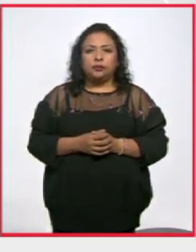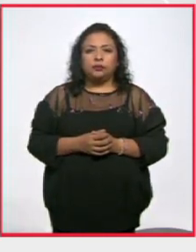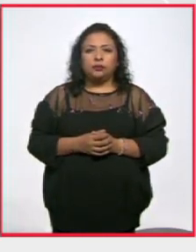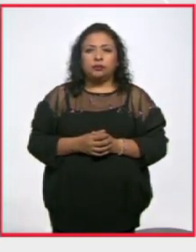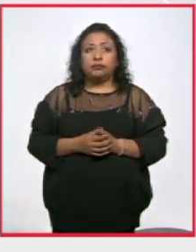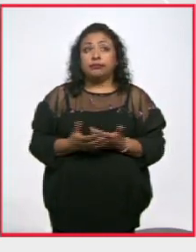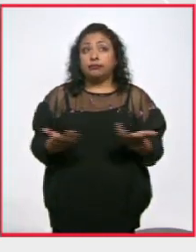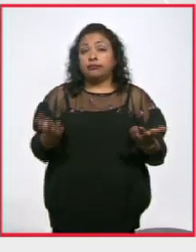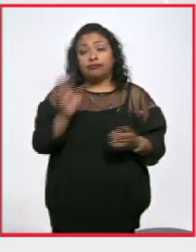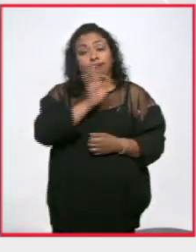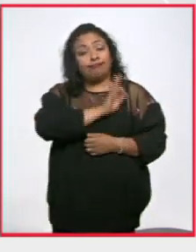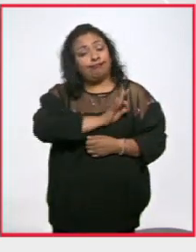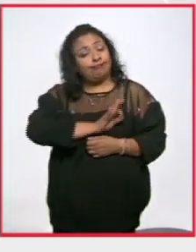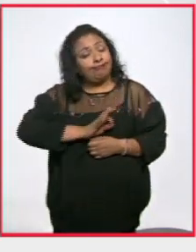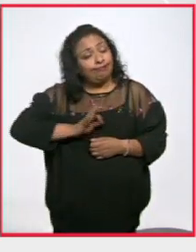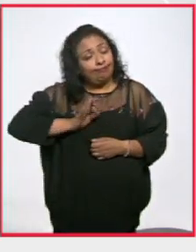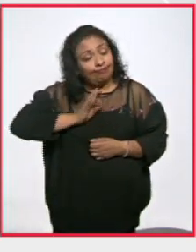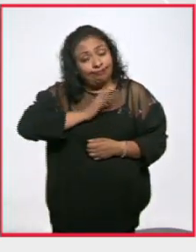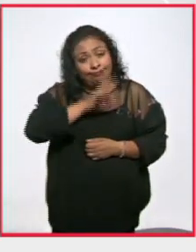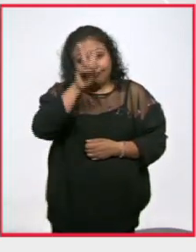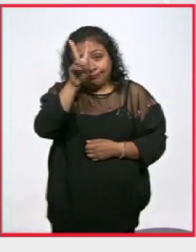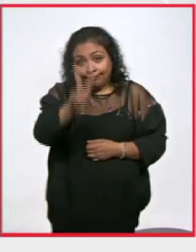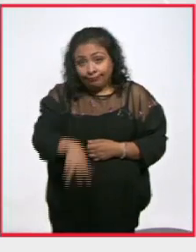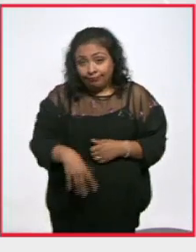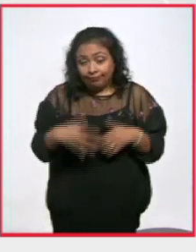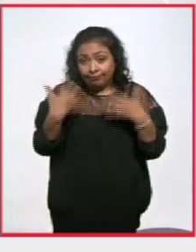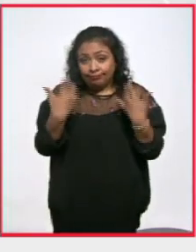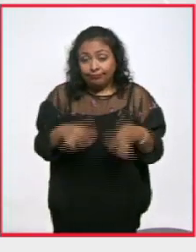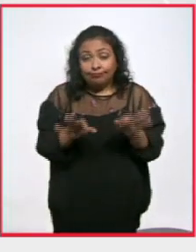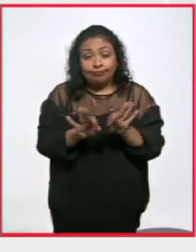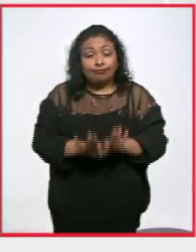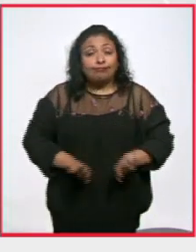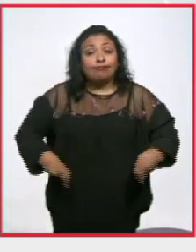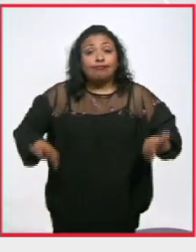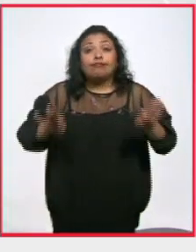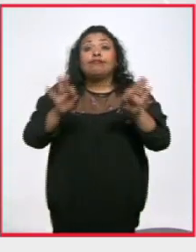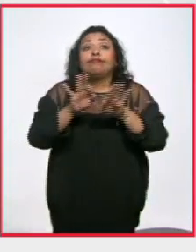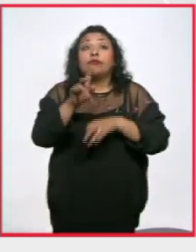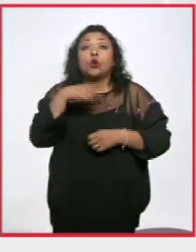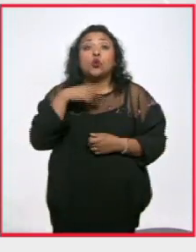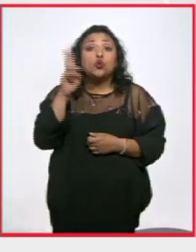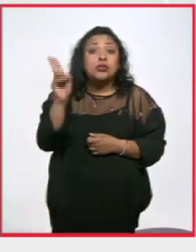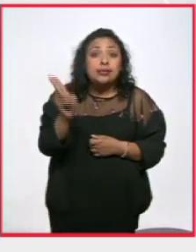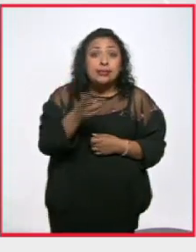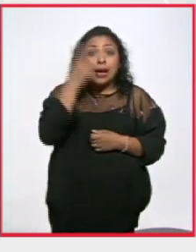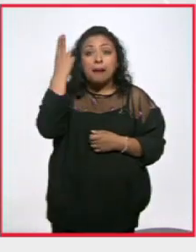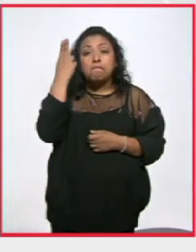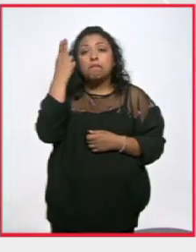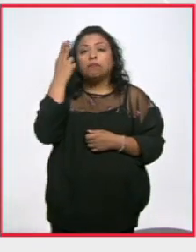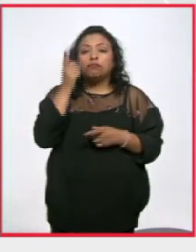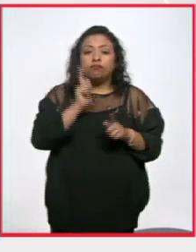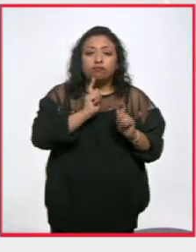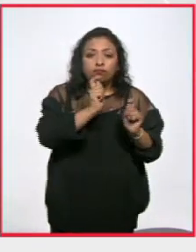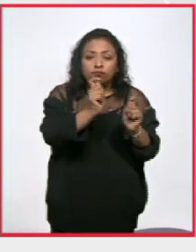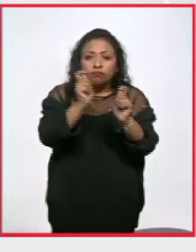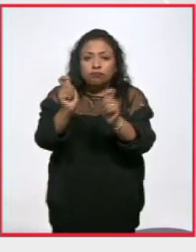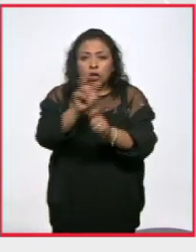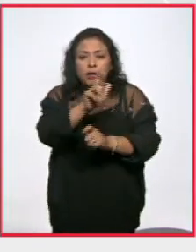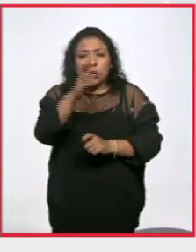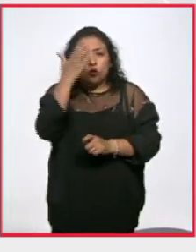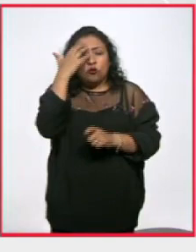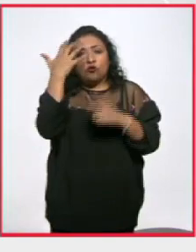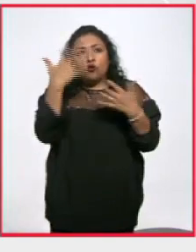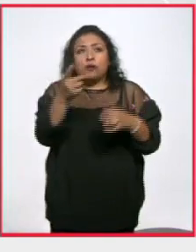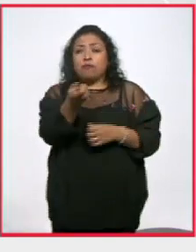Pues una felicitación realmente una distinción enorme que la UNAM les otorgue este reconocimiento